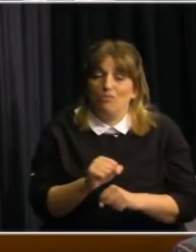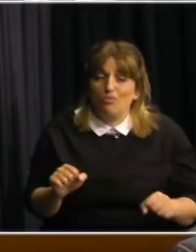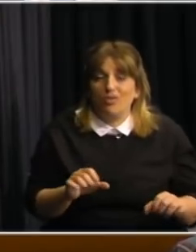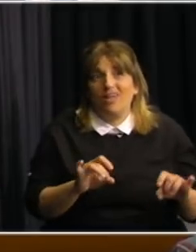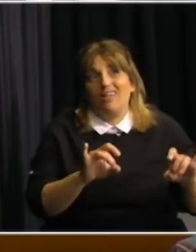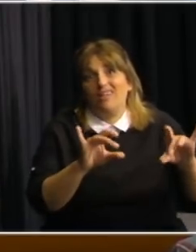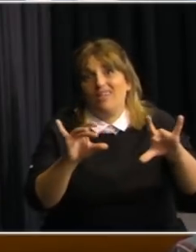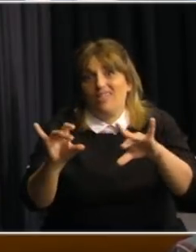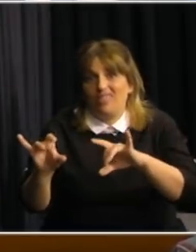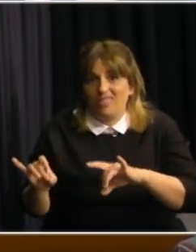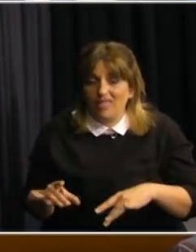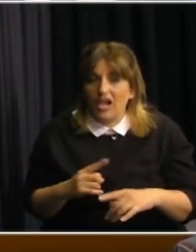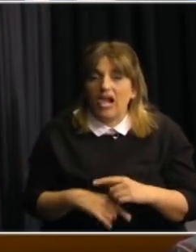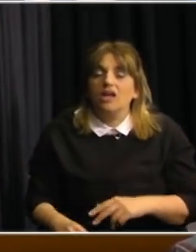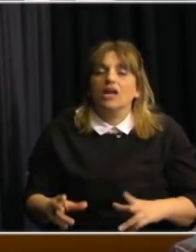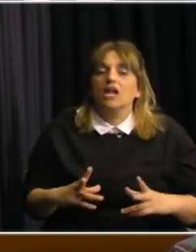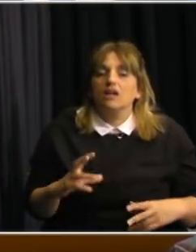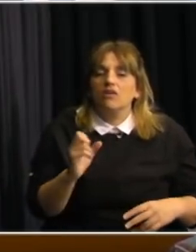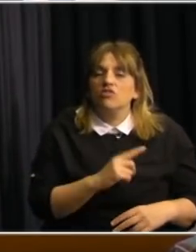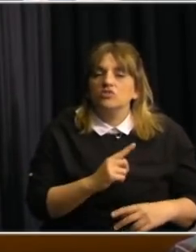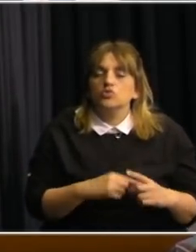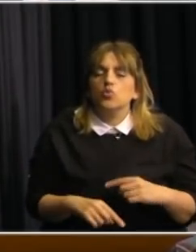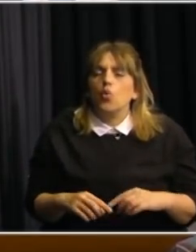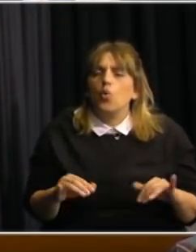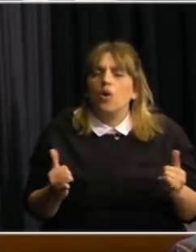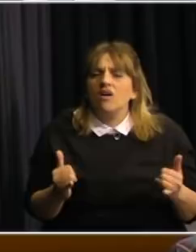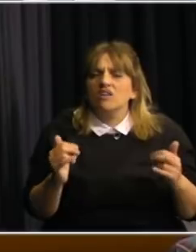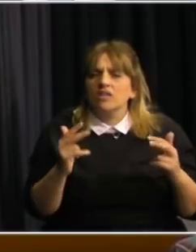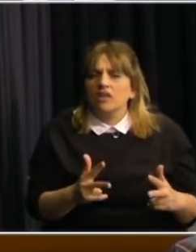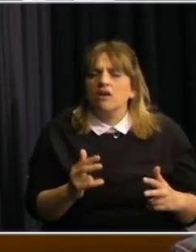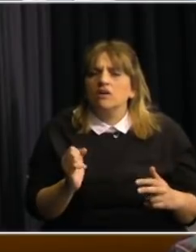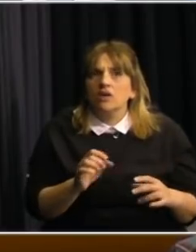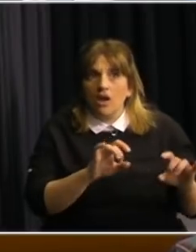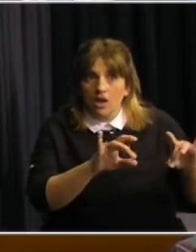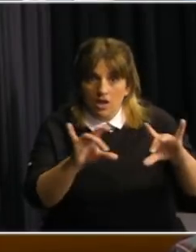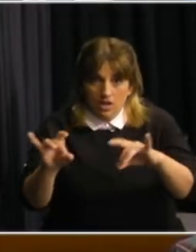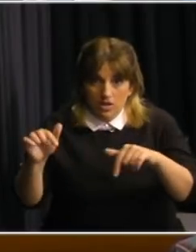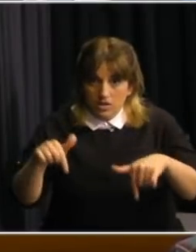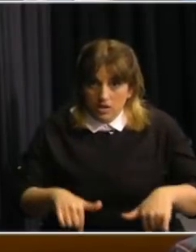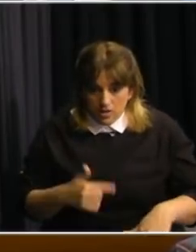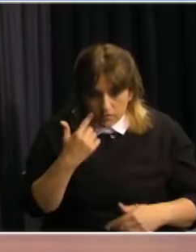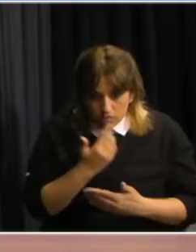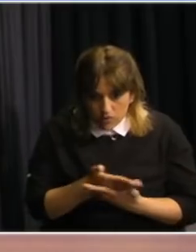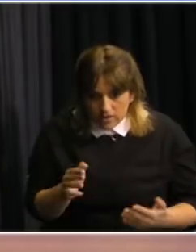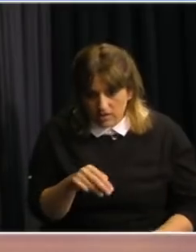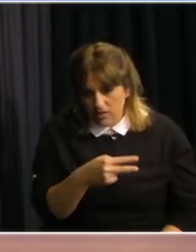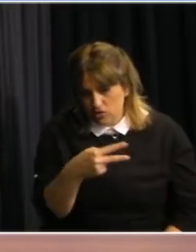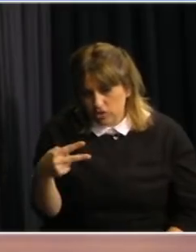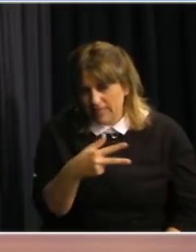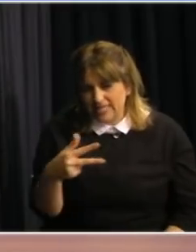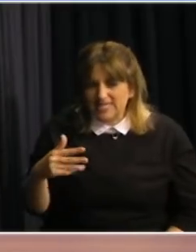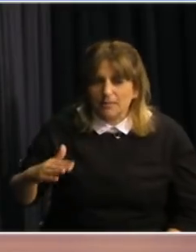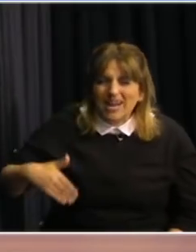con los retardos que habló creo que me fueron mencionados de que las contagios de hoy se evidencian dos o tres semanas después bueno